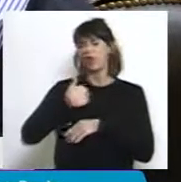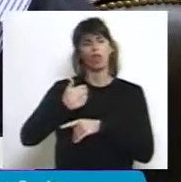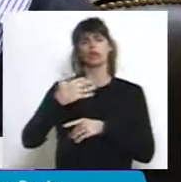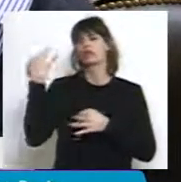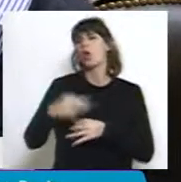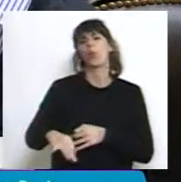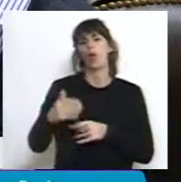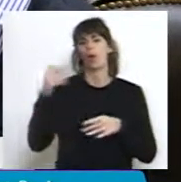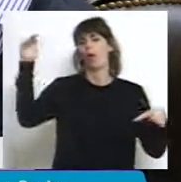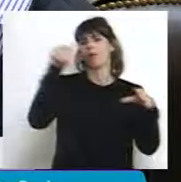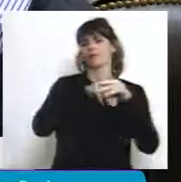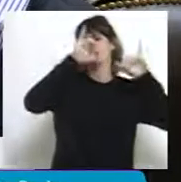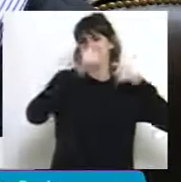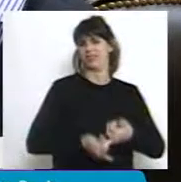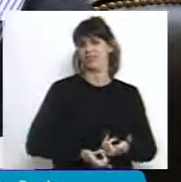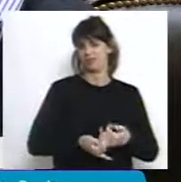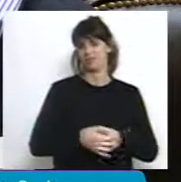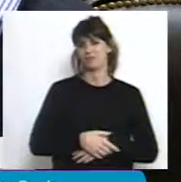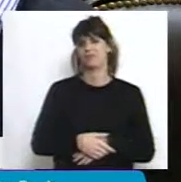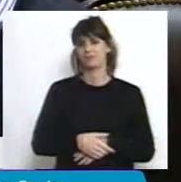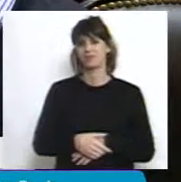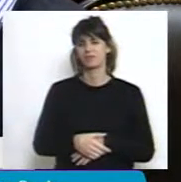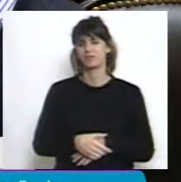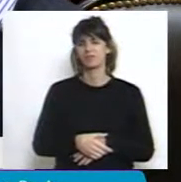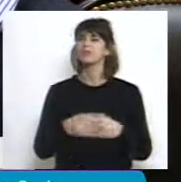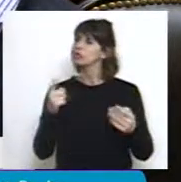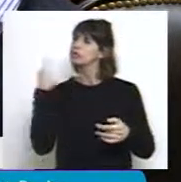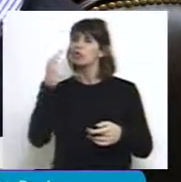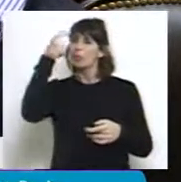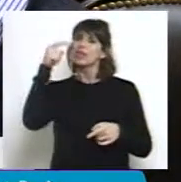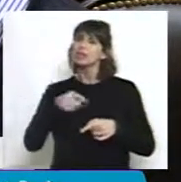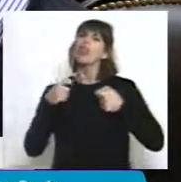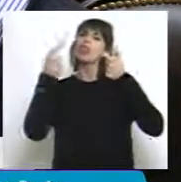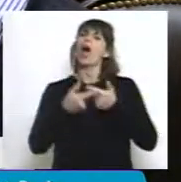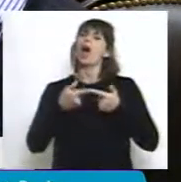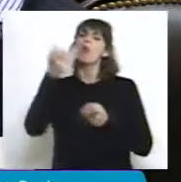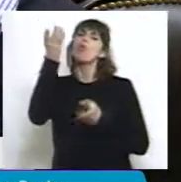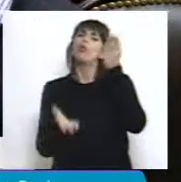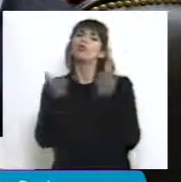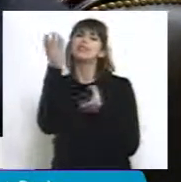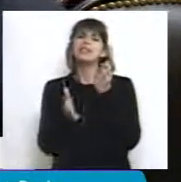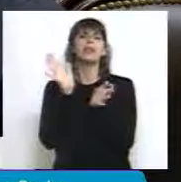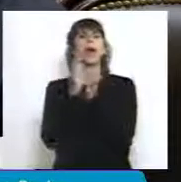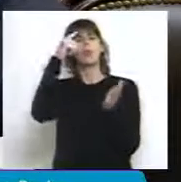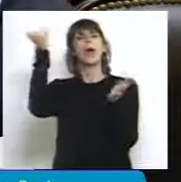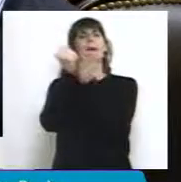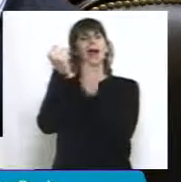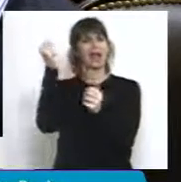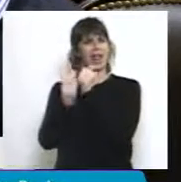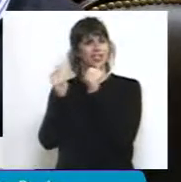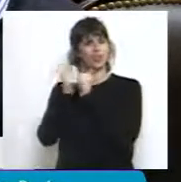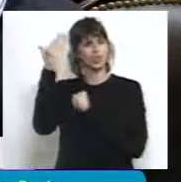Y nosotros creemos que eso es un acto de justicia histórica. Bien lo dijeron muchos,